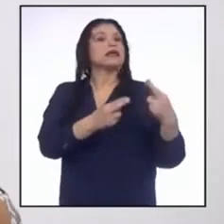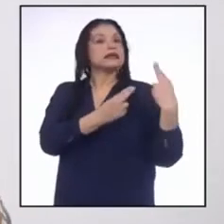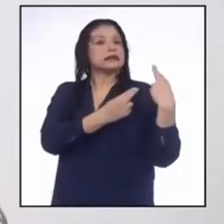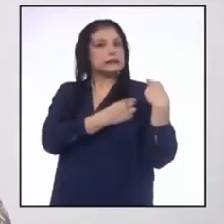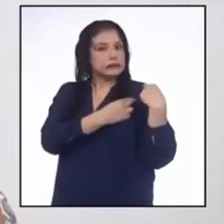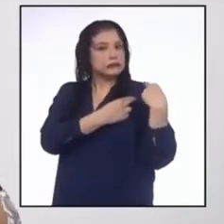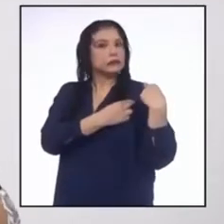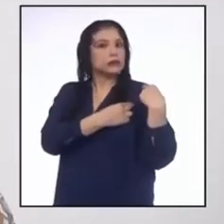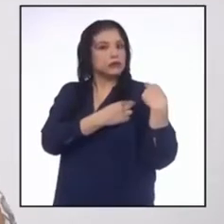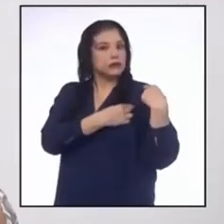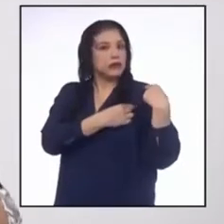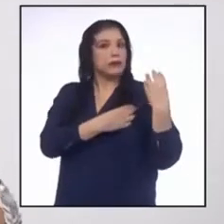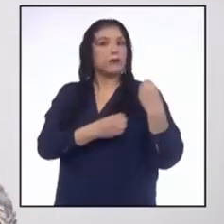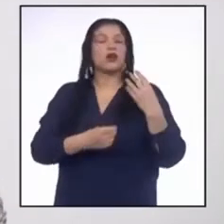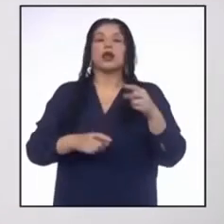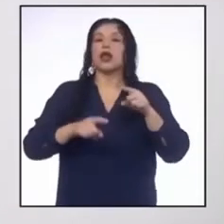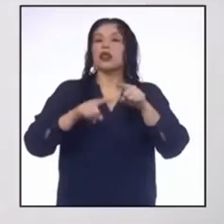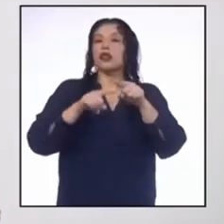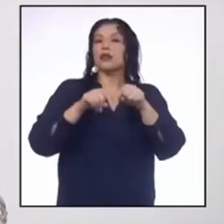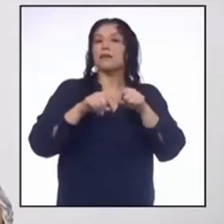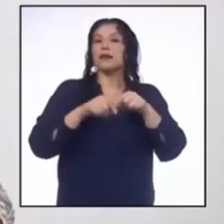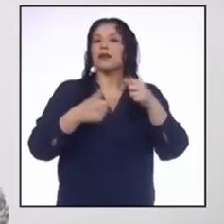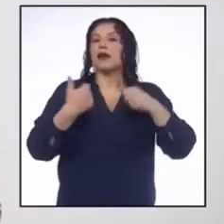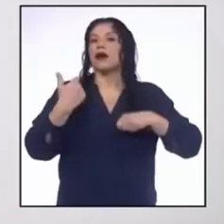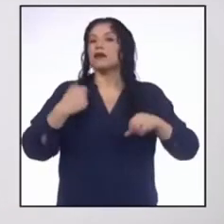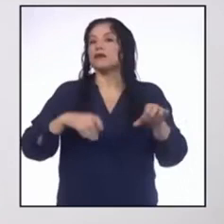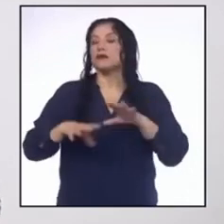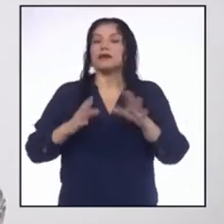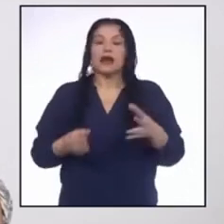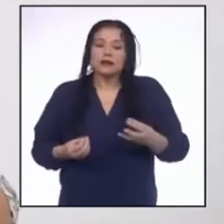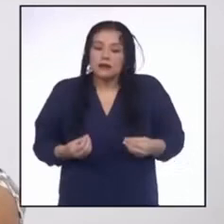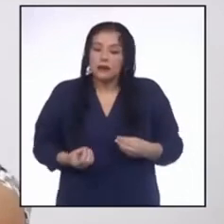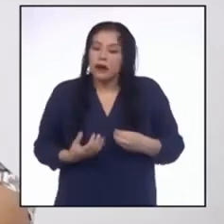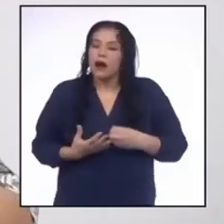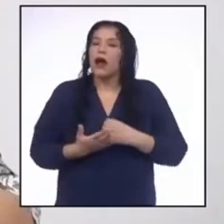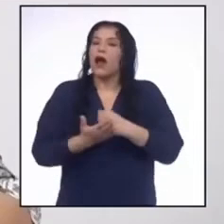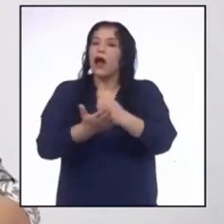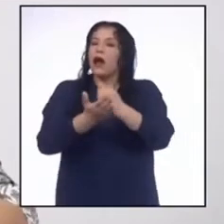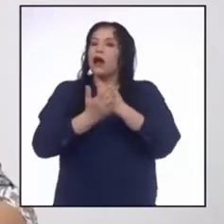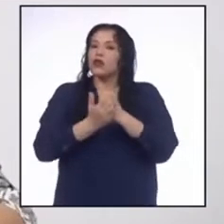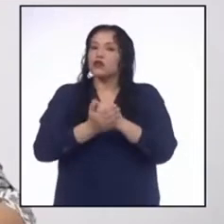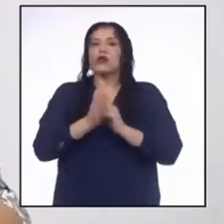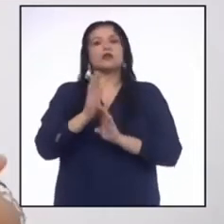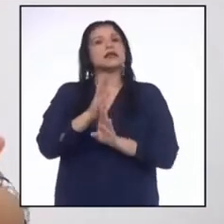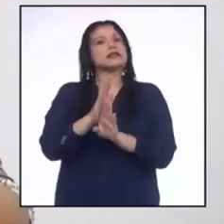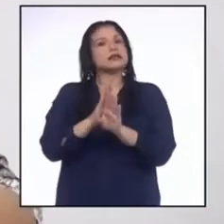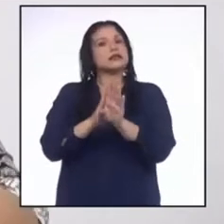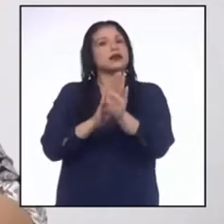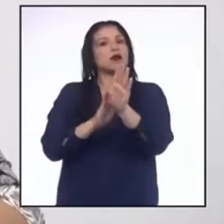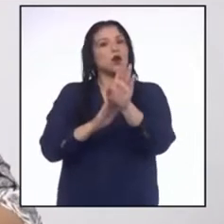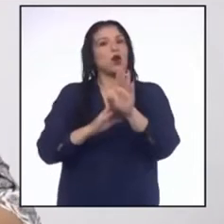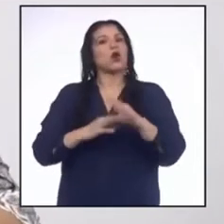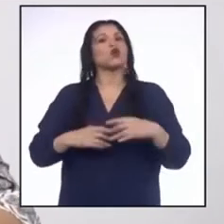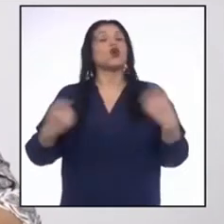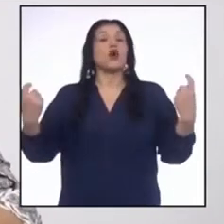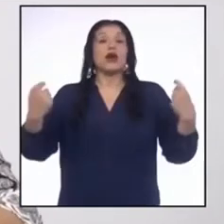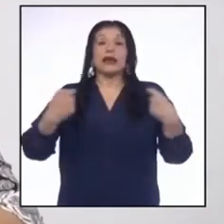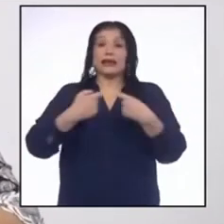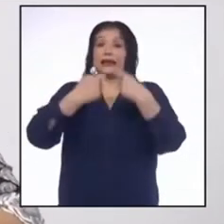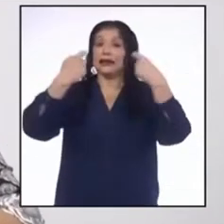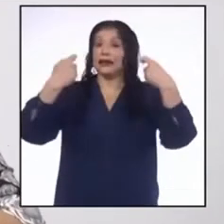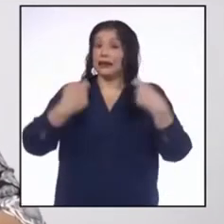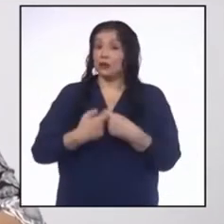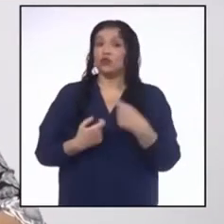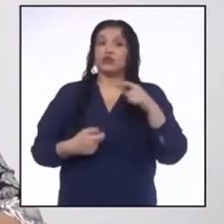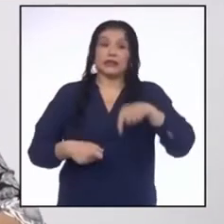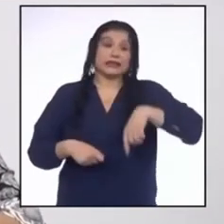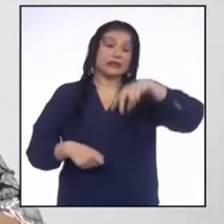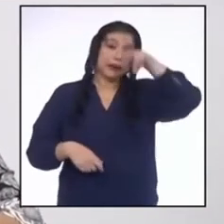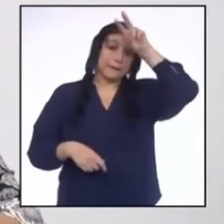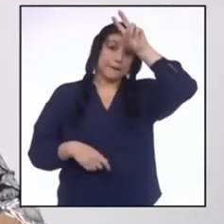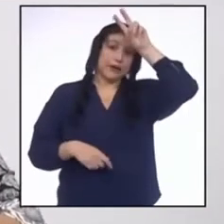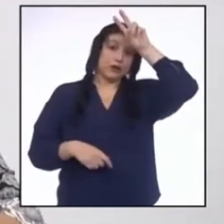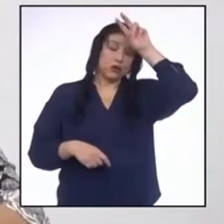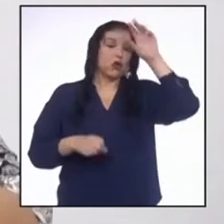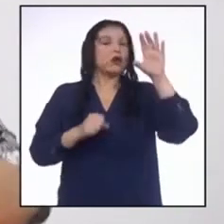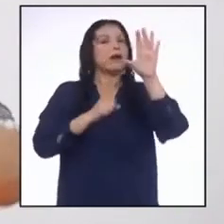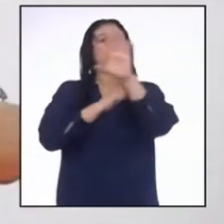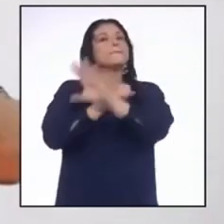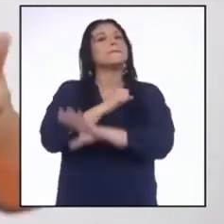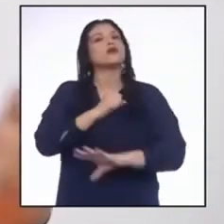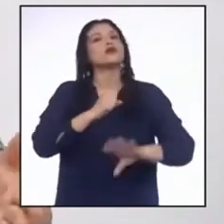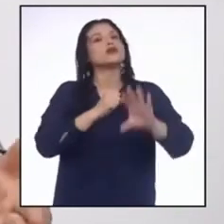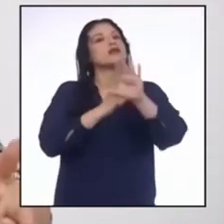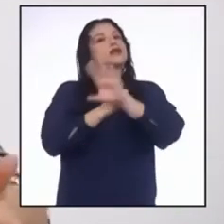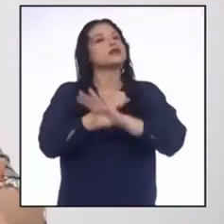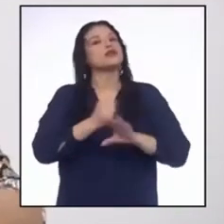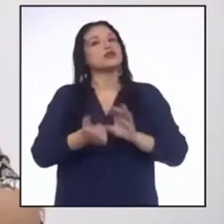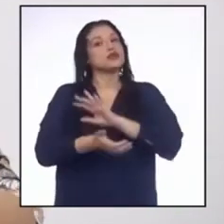porque de ella dependen actividades que contribuyen con el desarrollo energético del país y con la protección de los